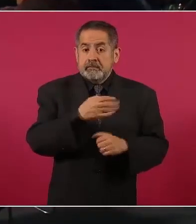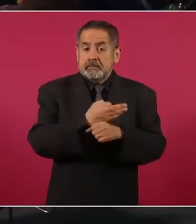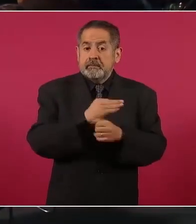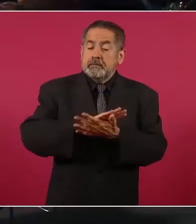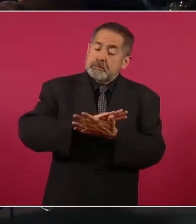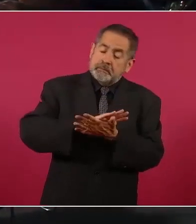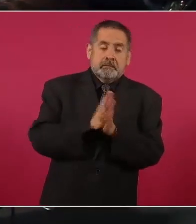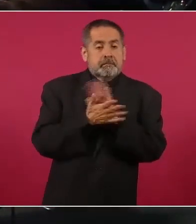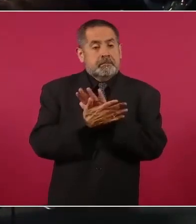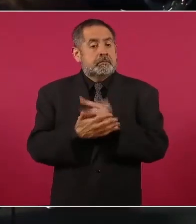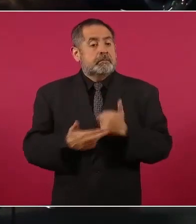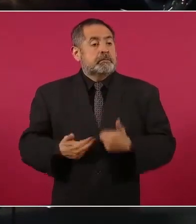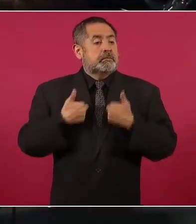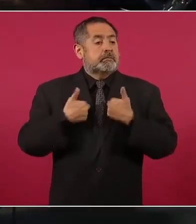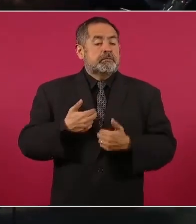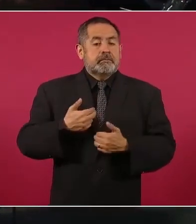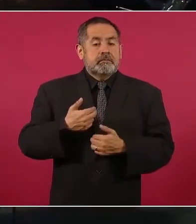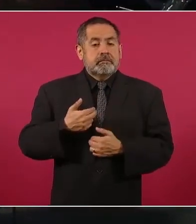española.